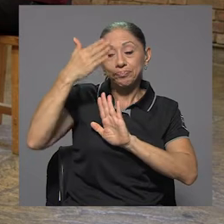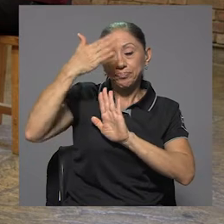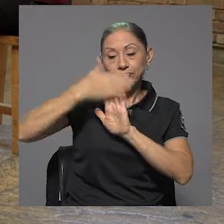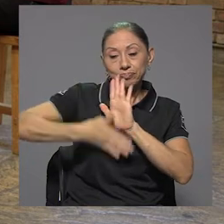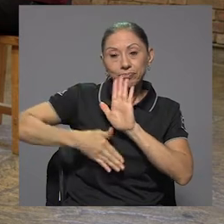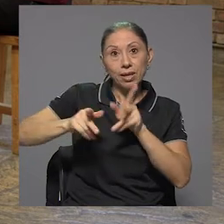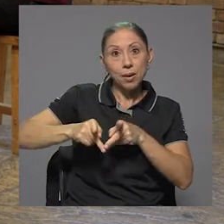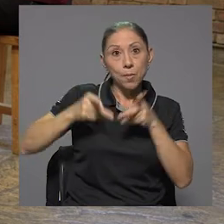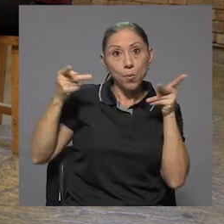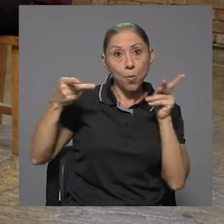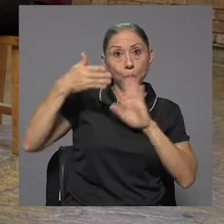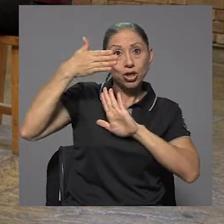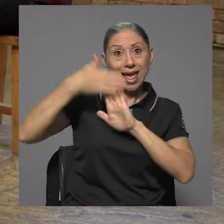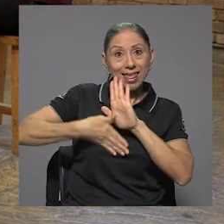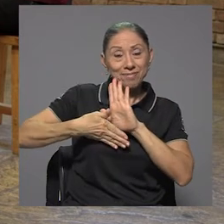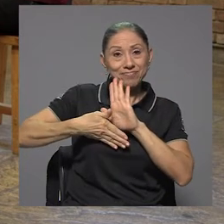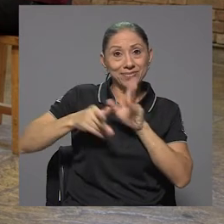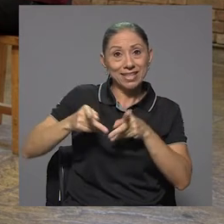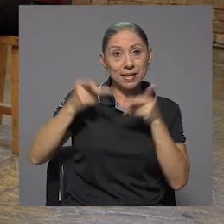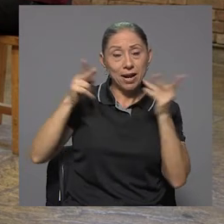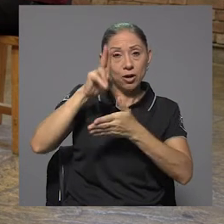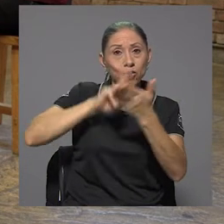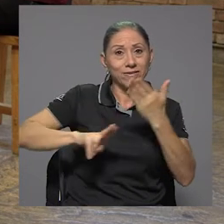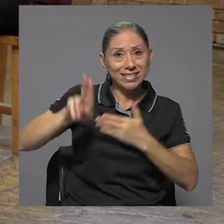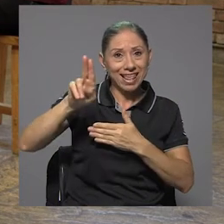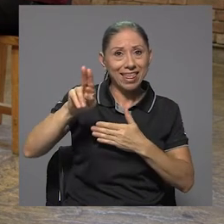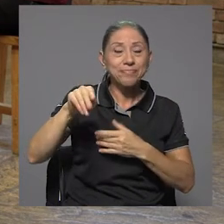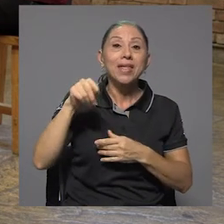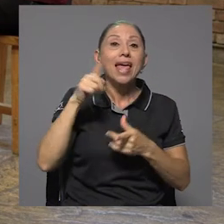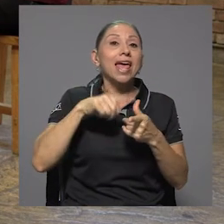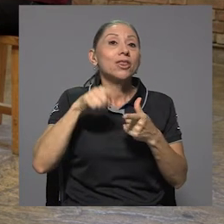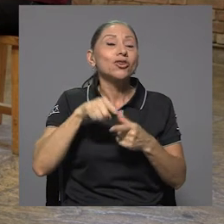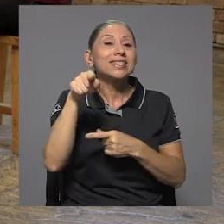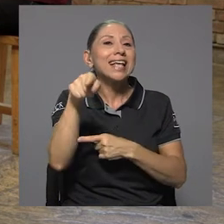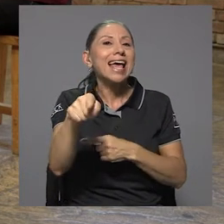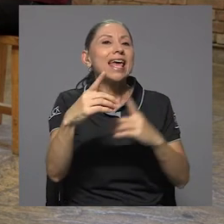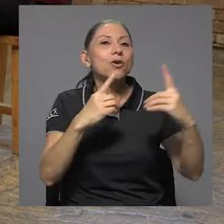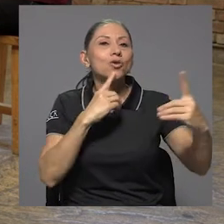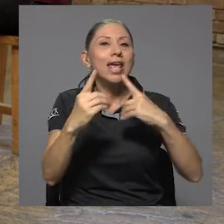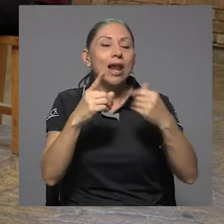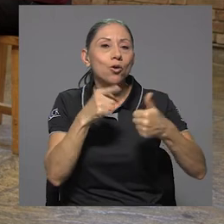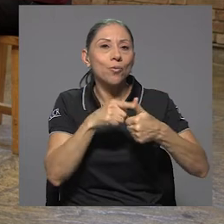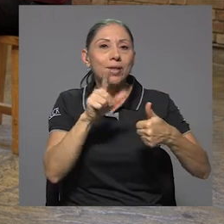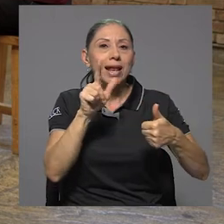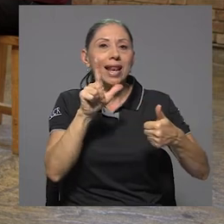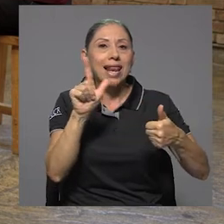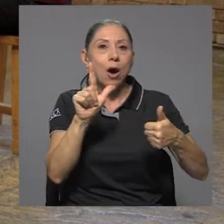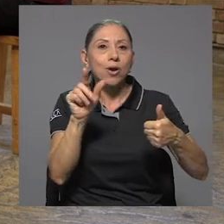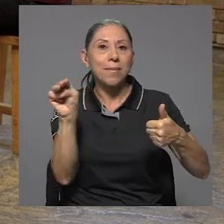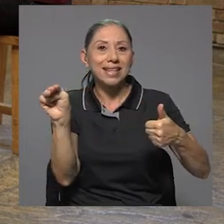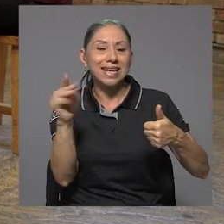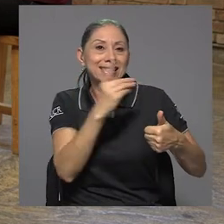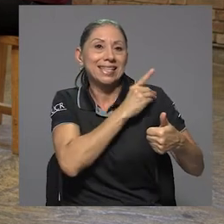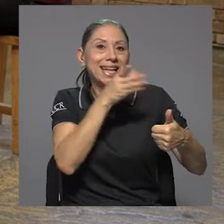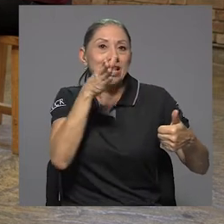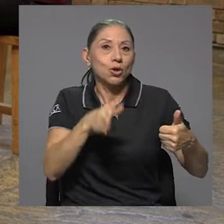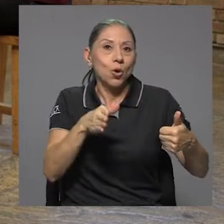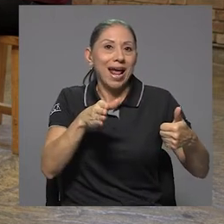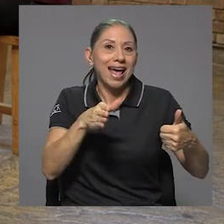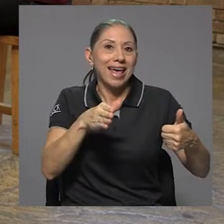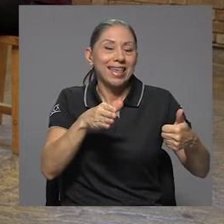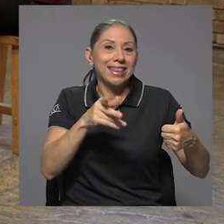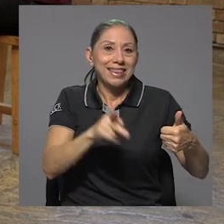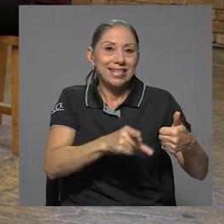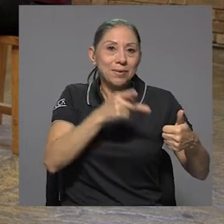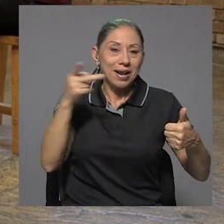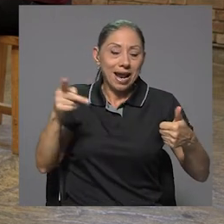semanario, ahí entonces, por ejemplo, hay un diálogo entre Laura Martínez, que es la directora del semanario, y periodistas de Interferencia,